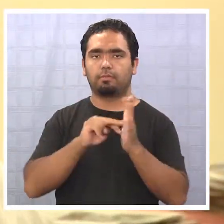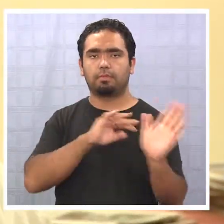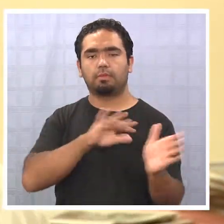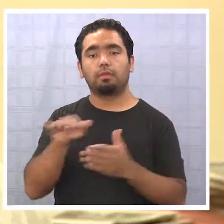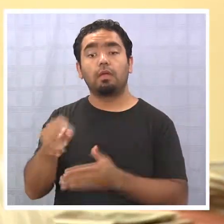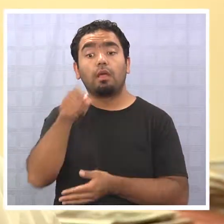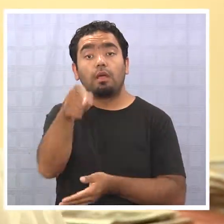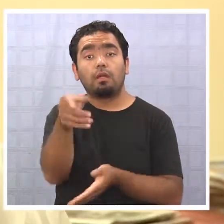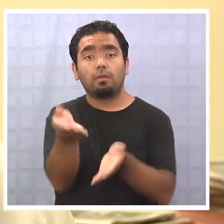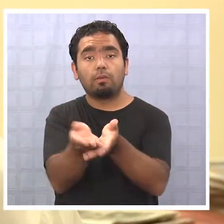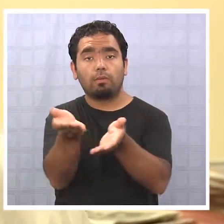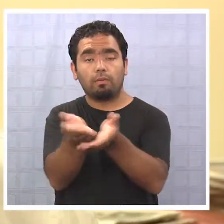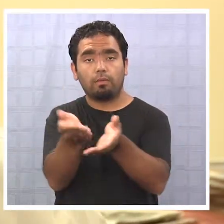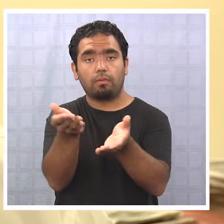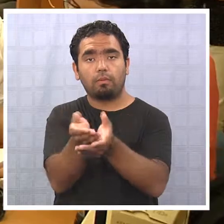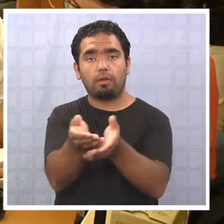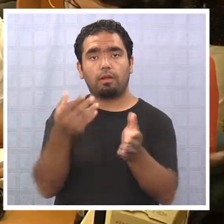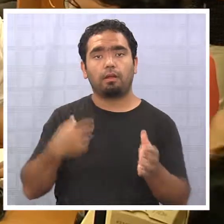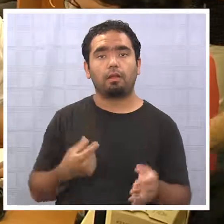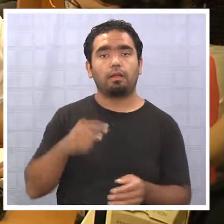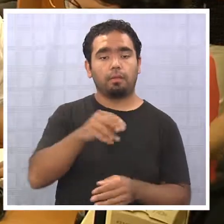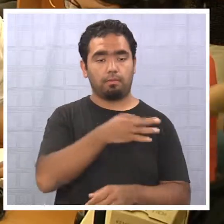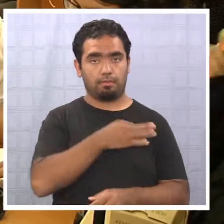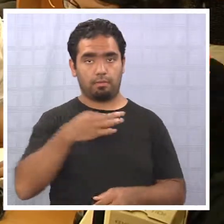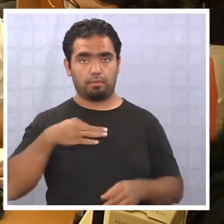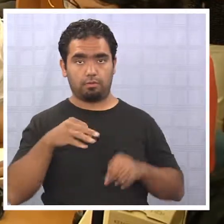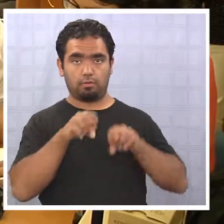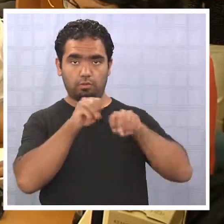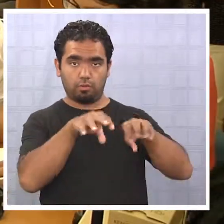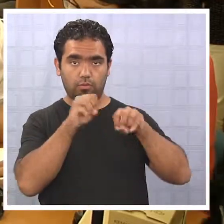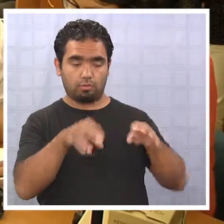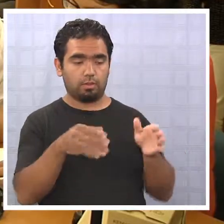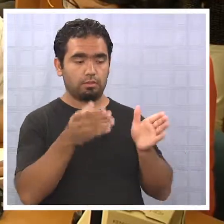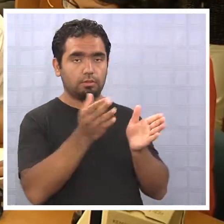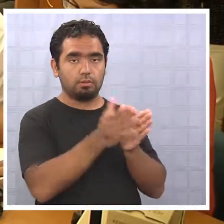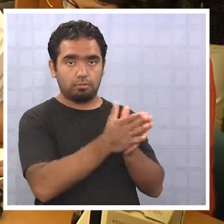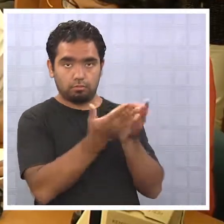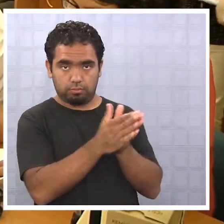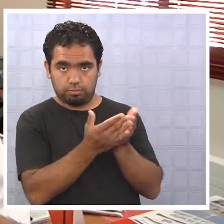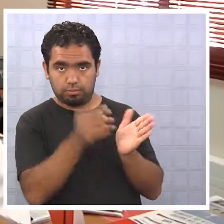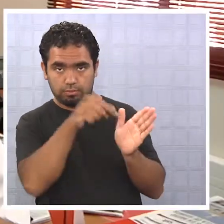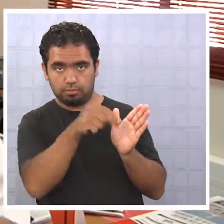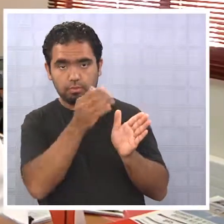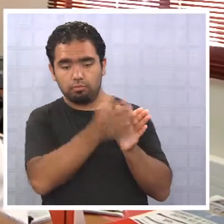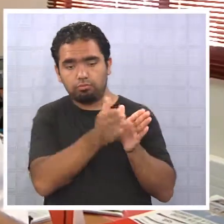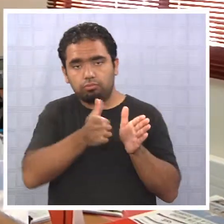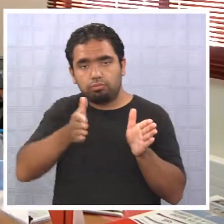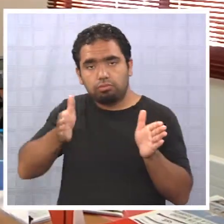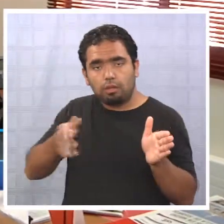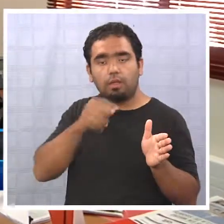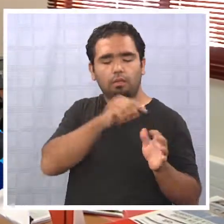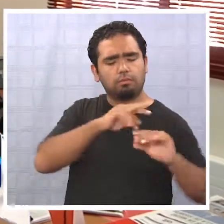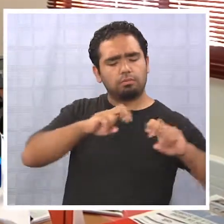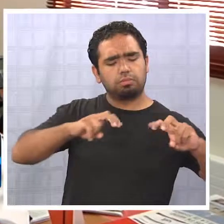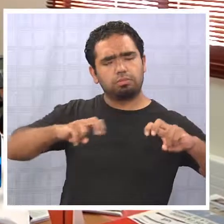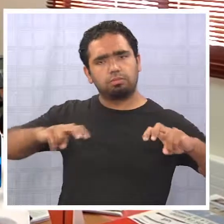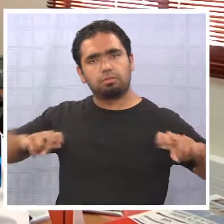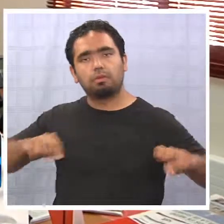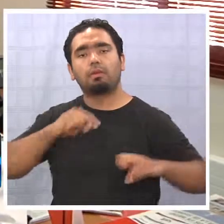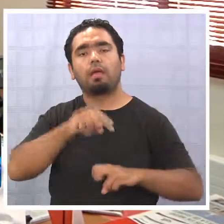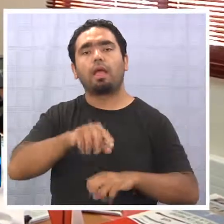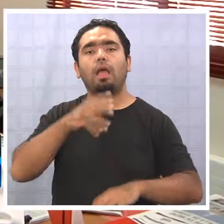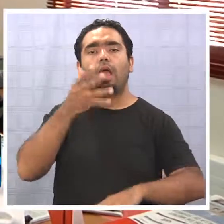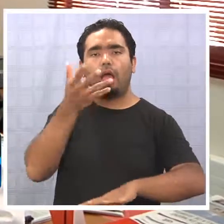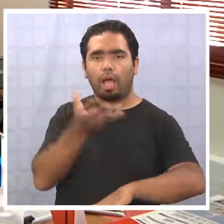colegio, de acuerdo a los registros que hay en el Ministerio de Educación, Ceremia de Tarapacá, está